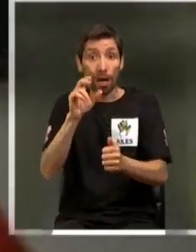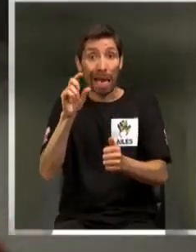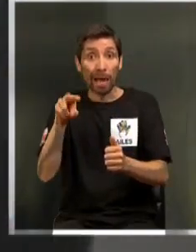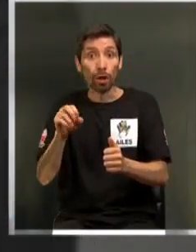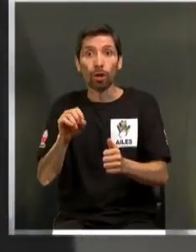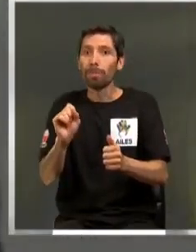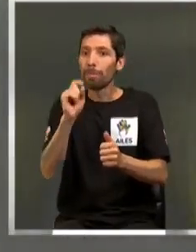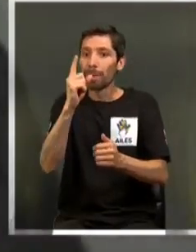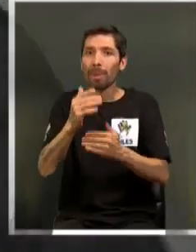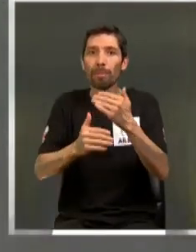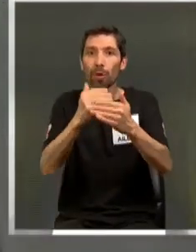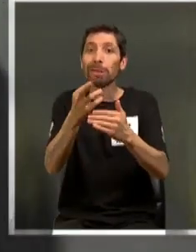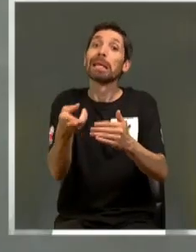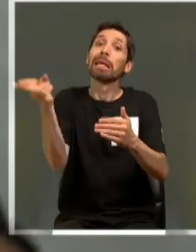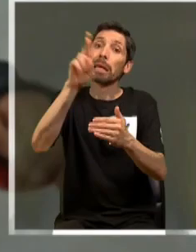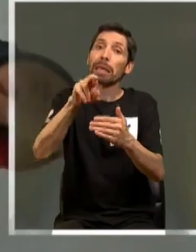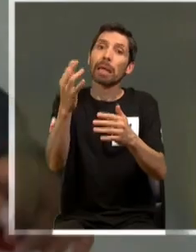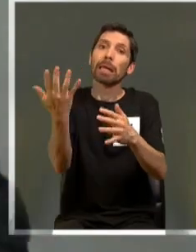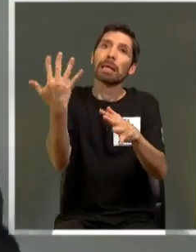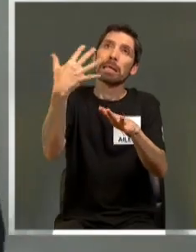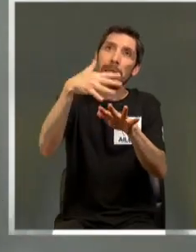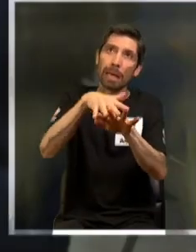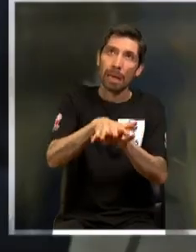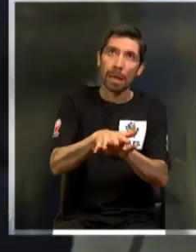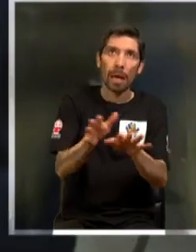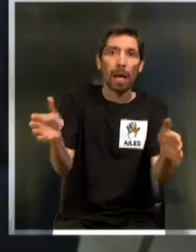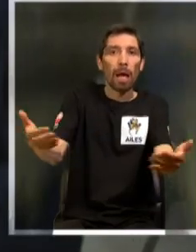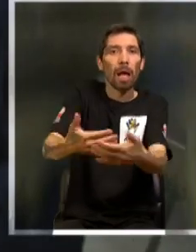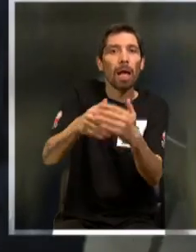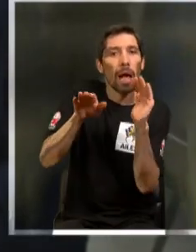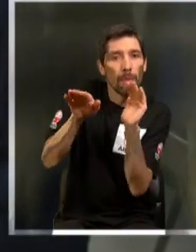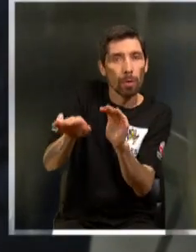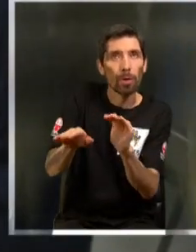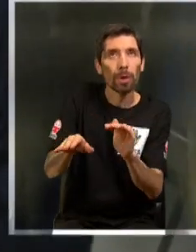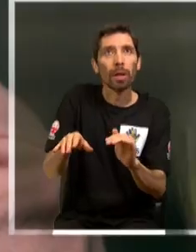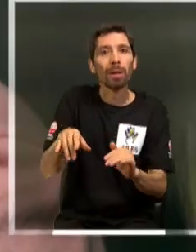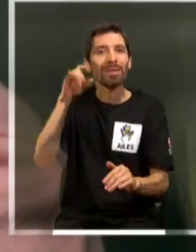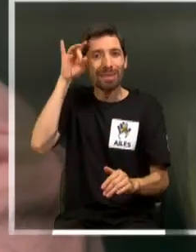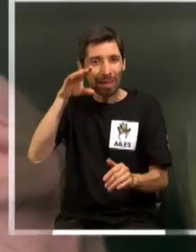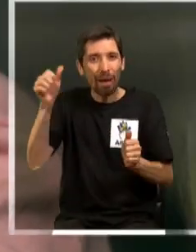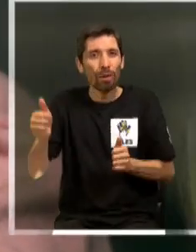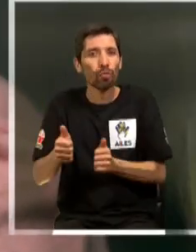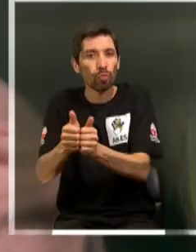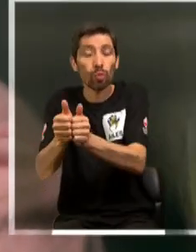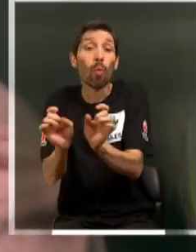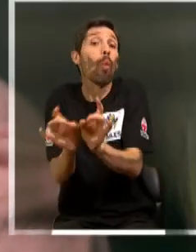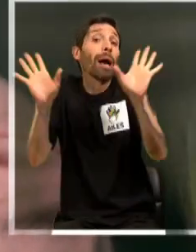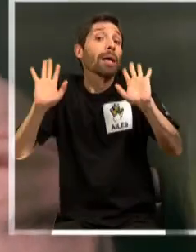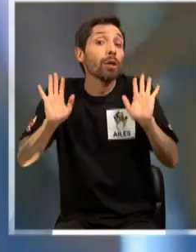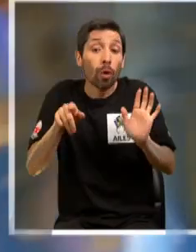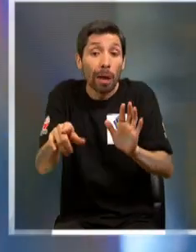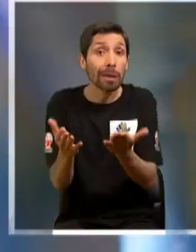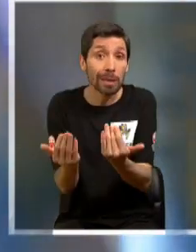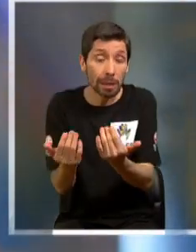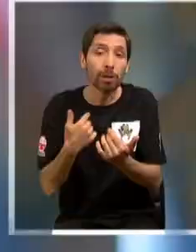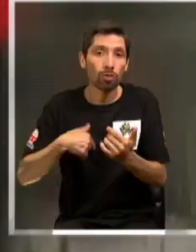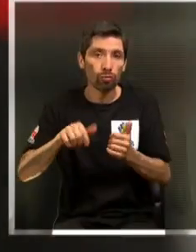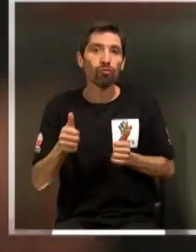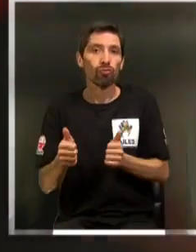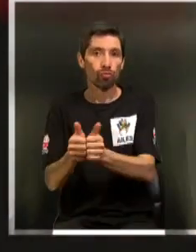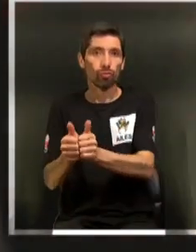cómo reintegrarse, de contenerlo, de saber que estamos ahí por cualquier cosa que él nos necesite.